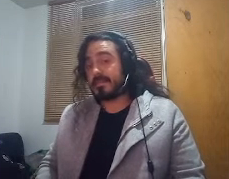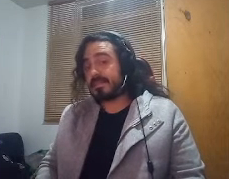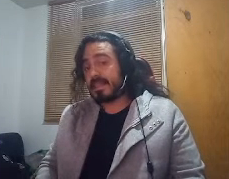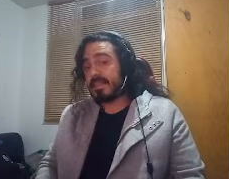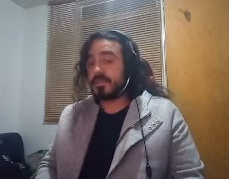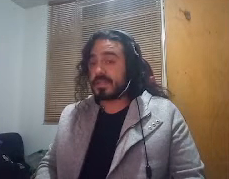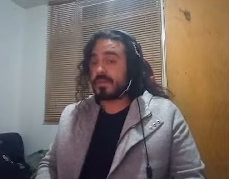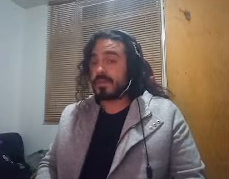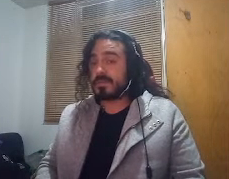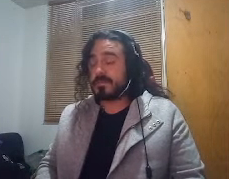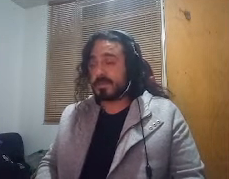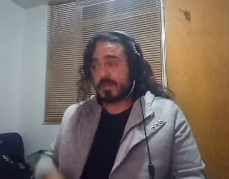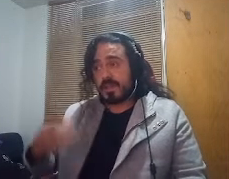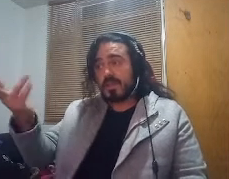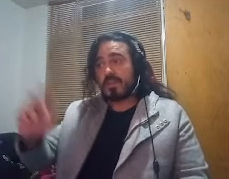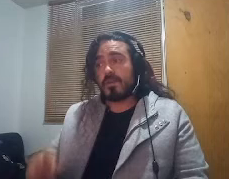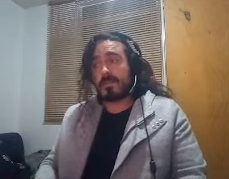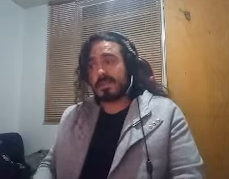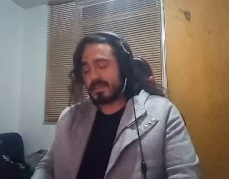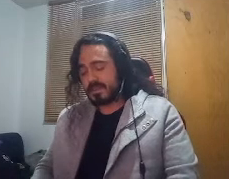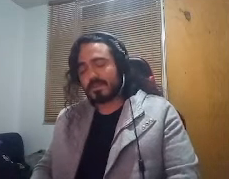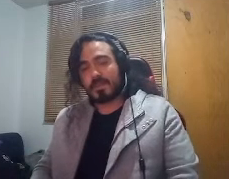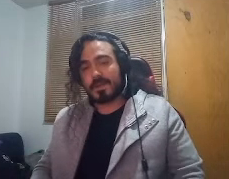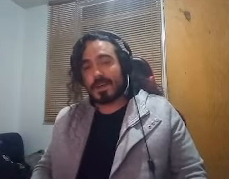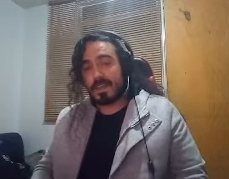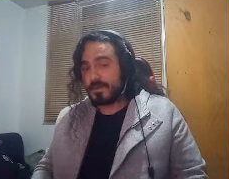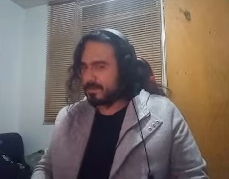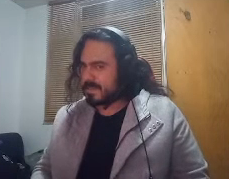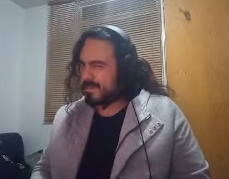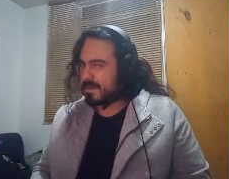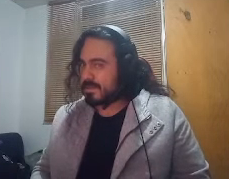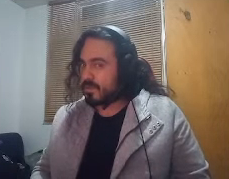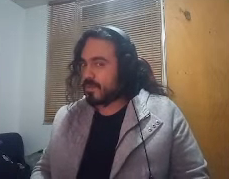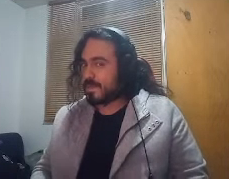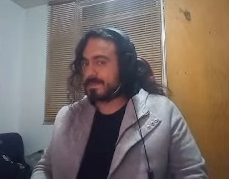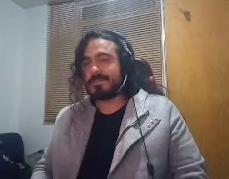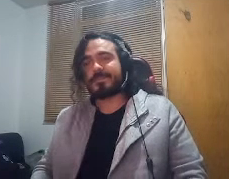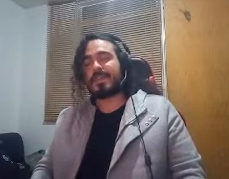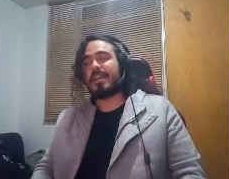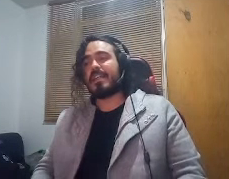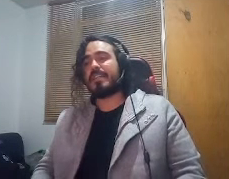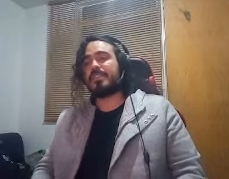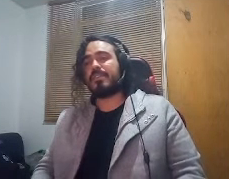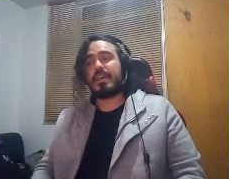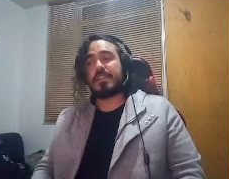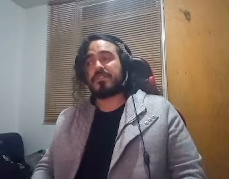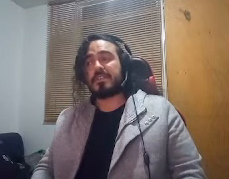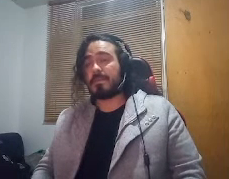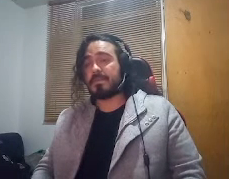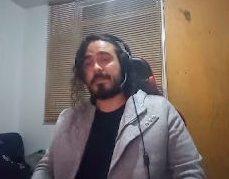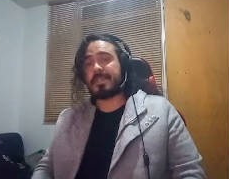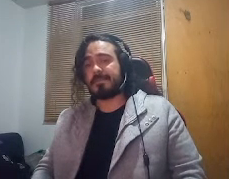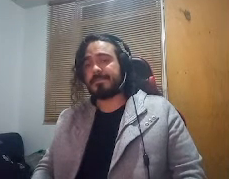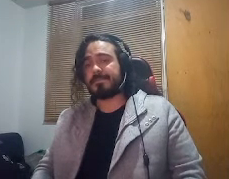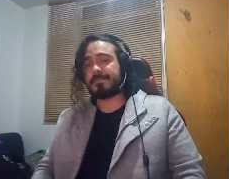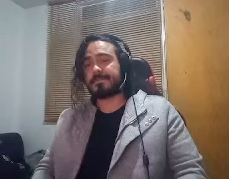eletrear bastante sobre todo en nombres propios lo vamos a hacer con nuestro amigo alejo que se parece solo un poco a mí listo entonces